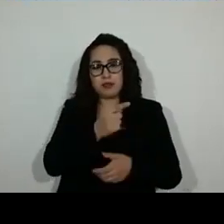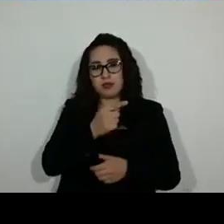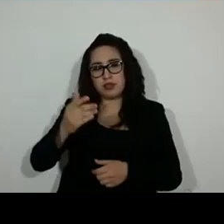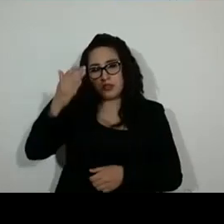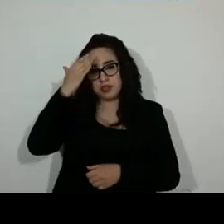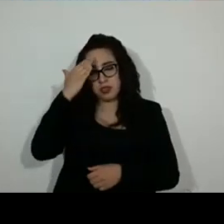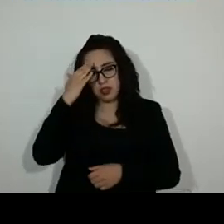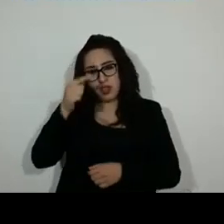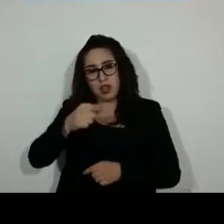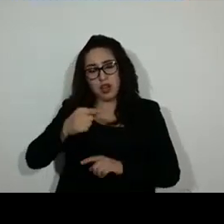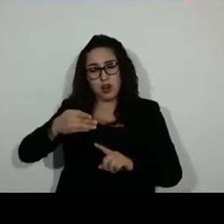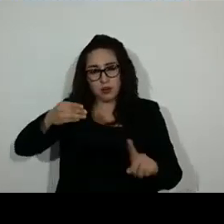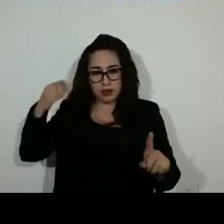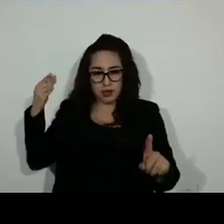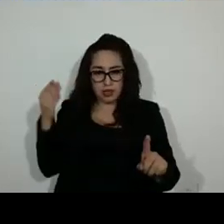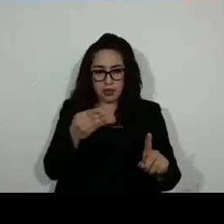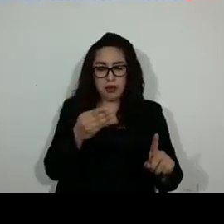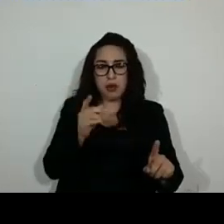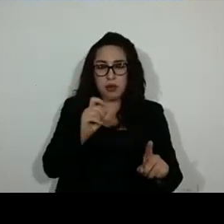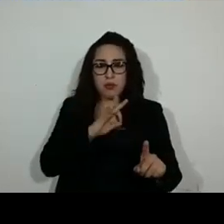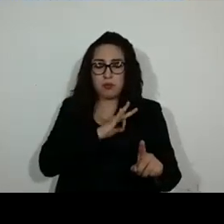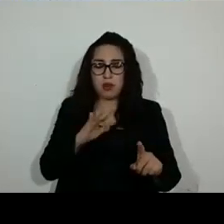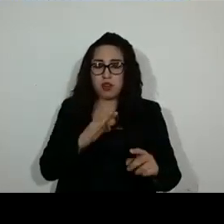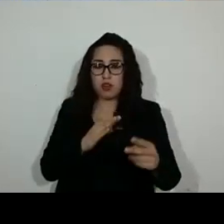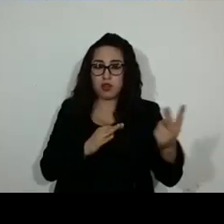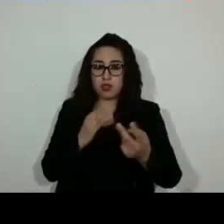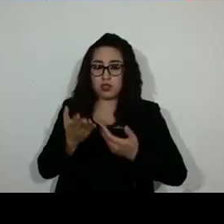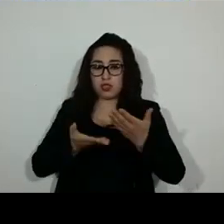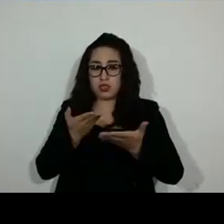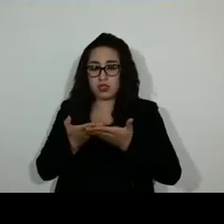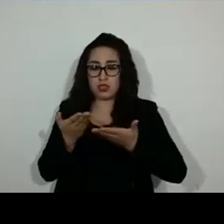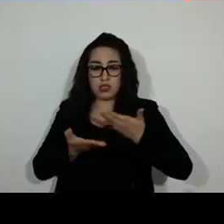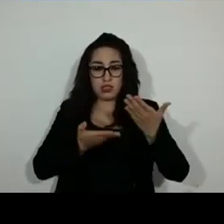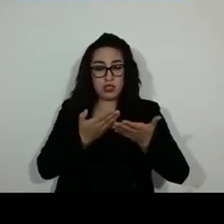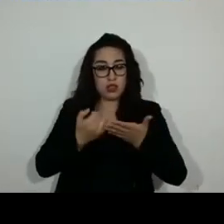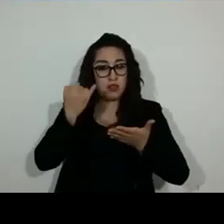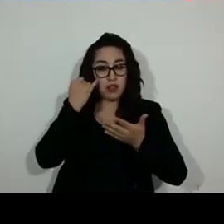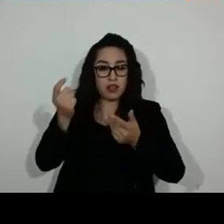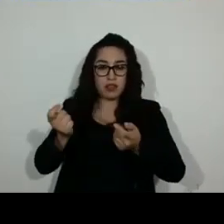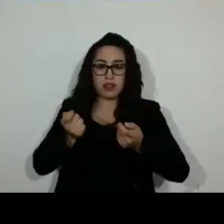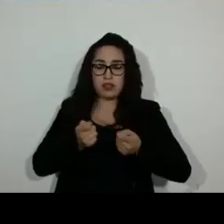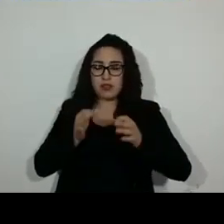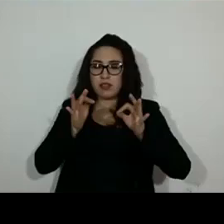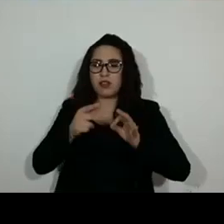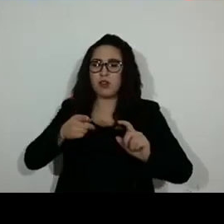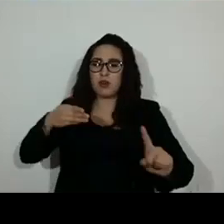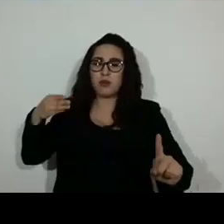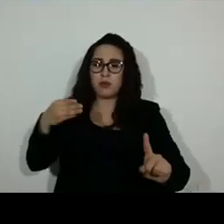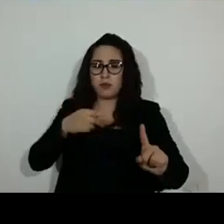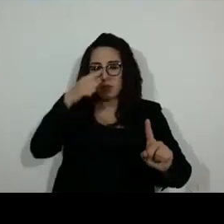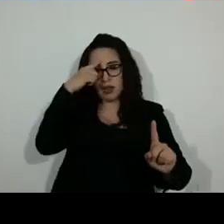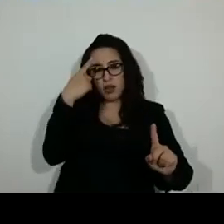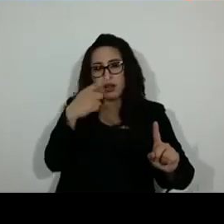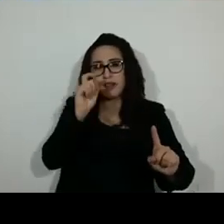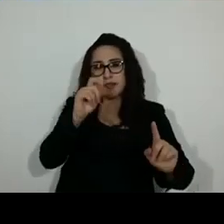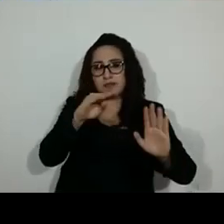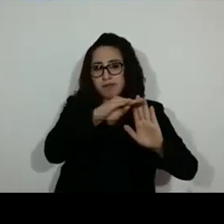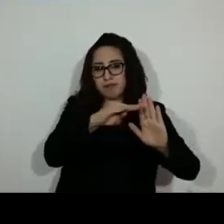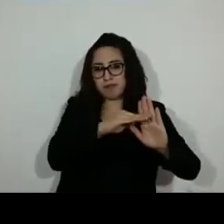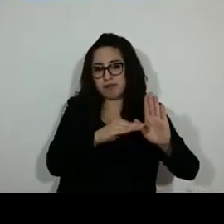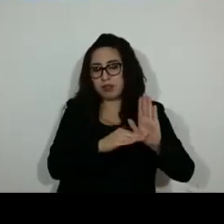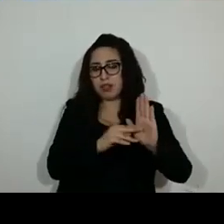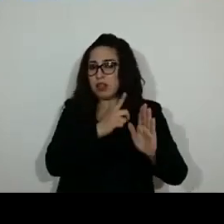propósito dictaminar dos iniciativas que fundamentalmente tratan sobre los requisitos que debe contener todo dictamen